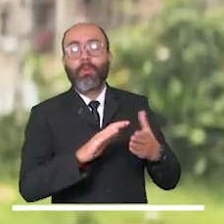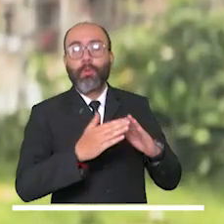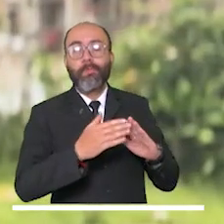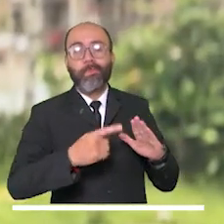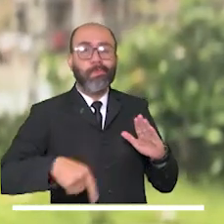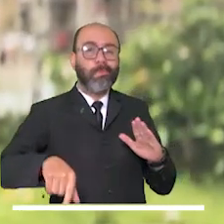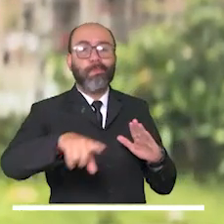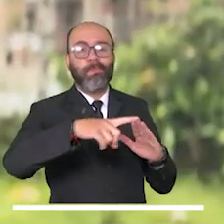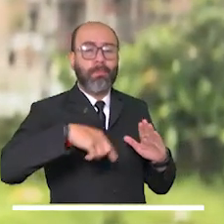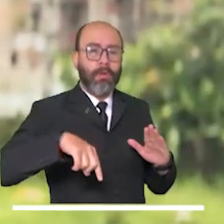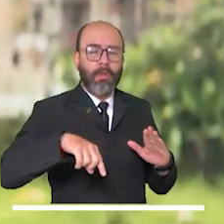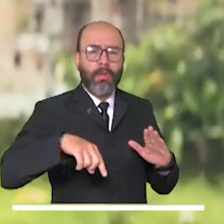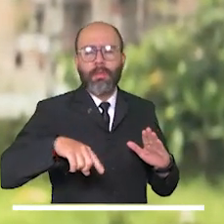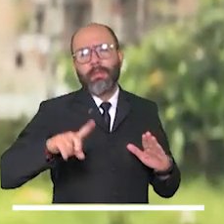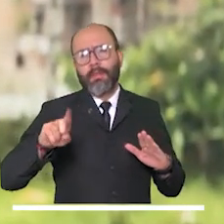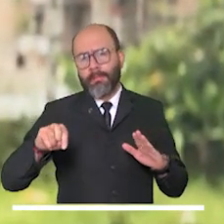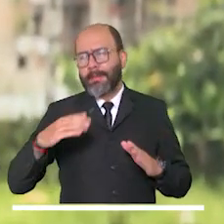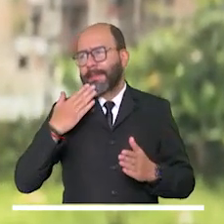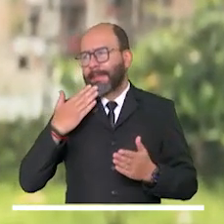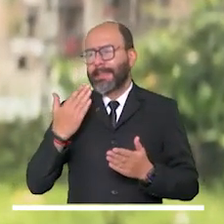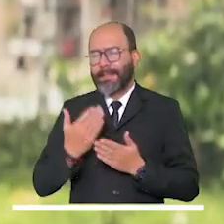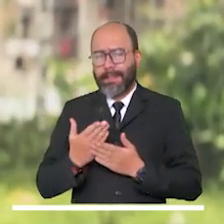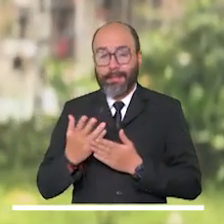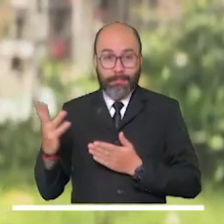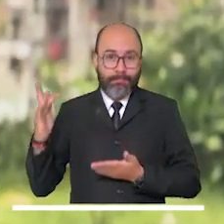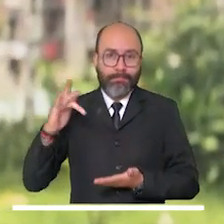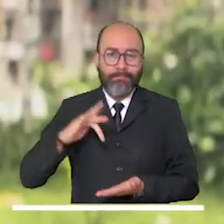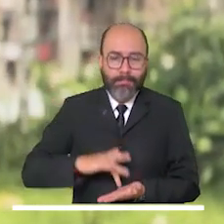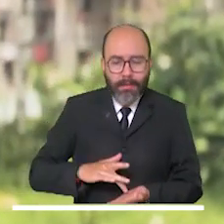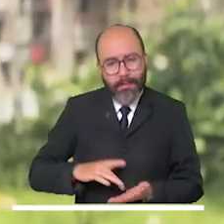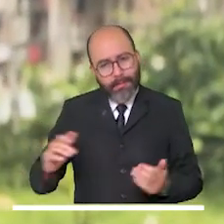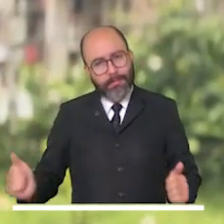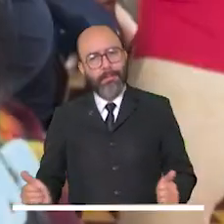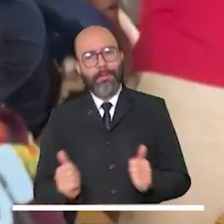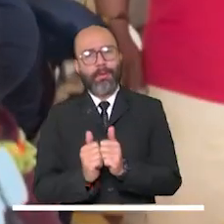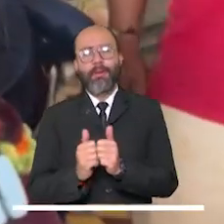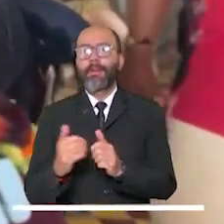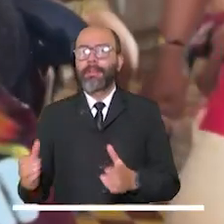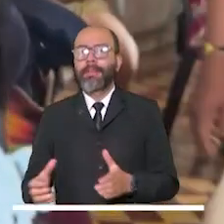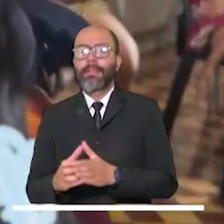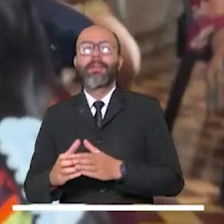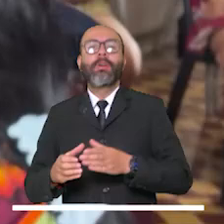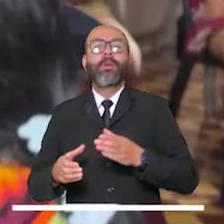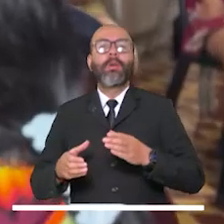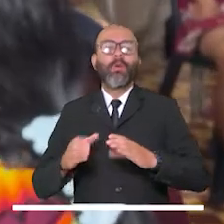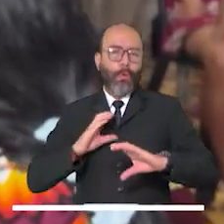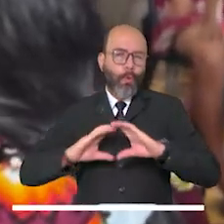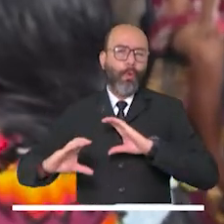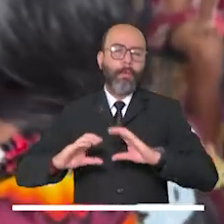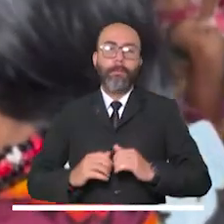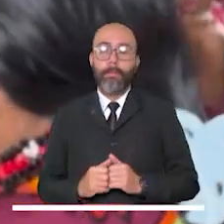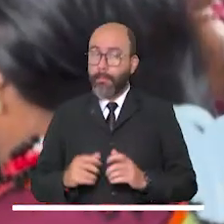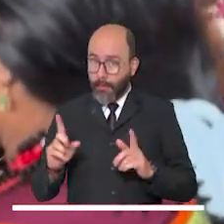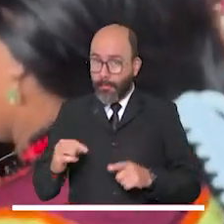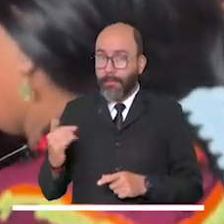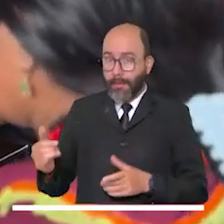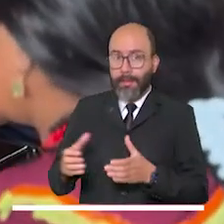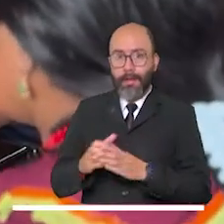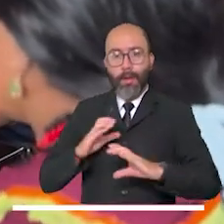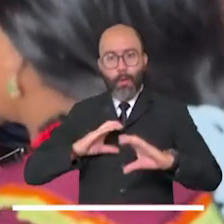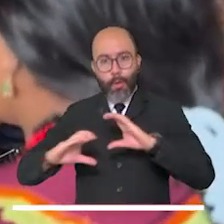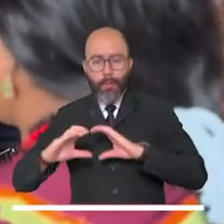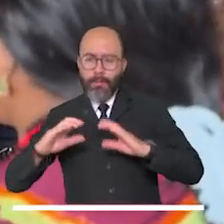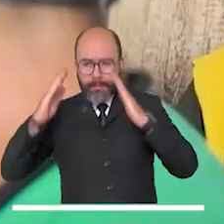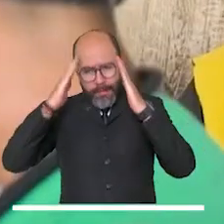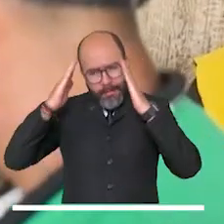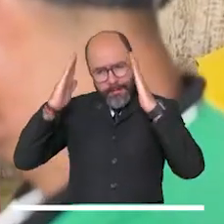Y le agradezco mucho por estarnos aquí, acompañando a mi comunidad. Ahora las comunidades están siendo atendidas por